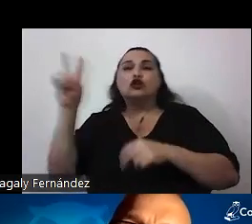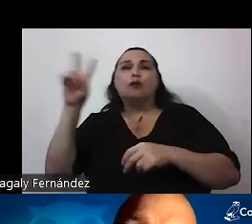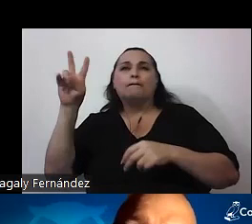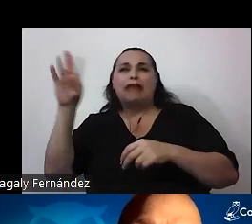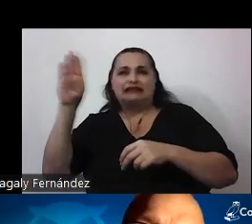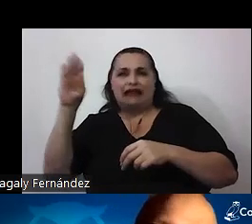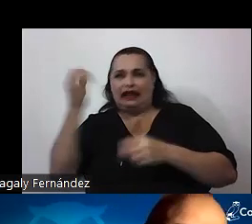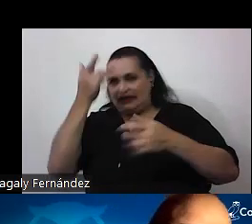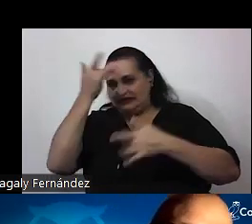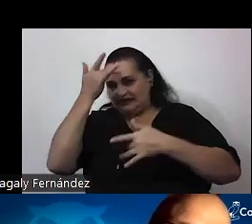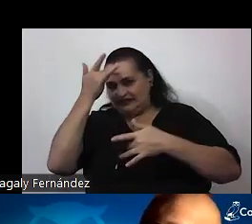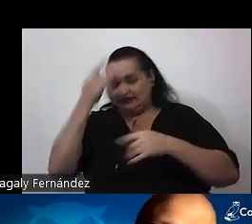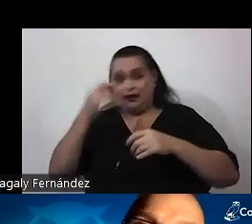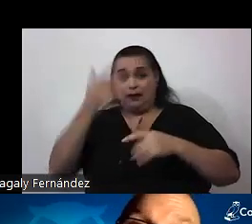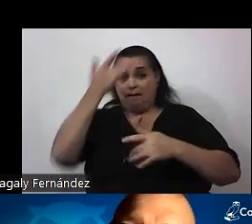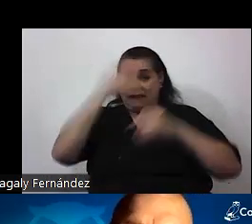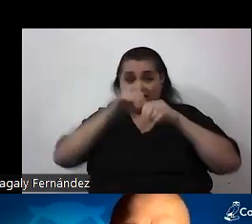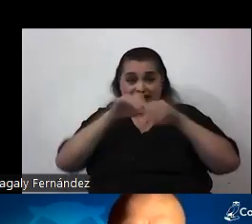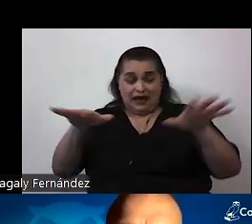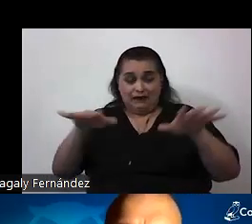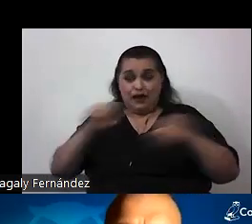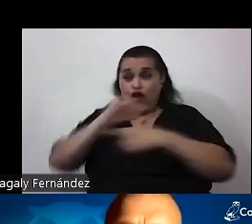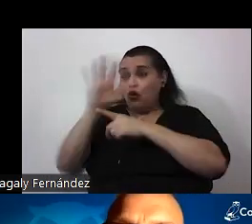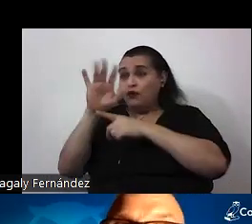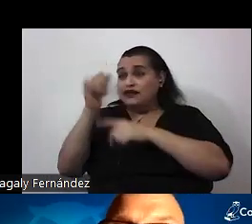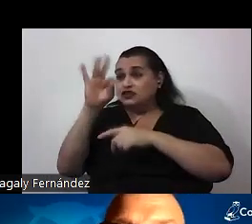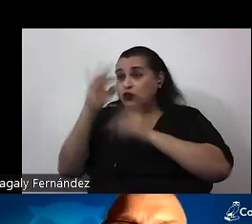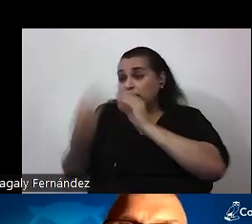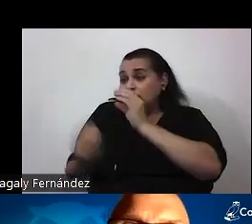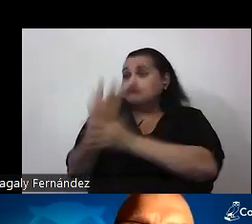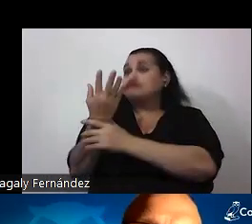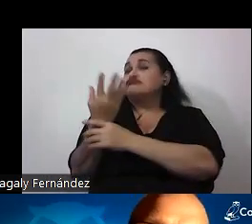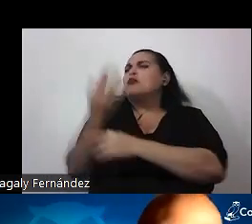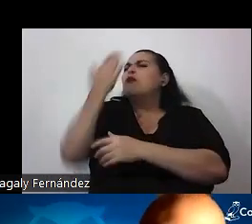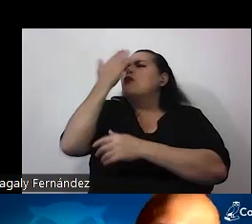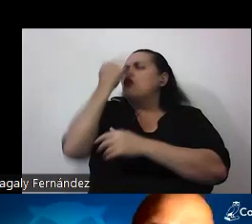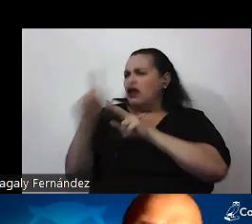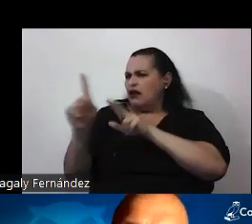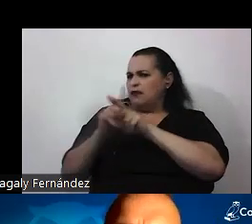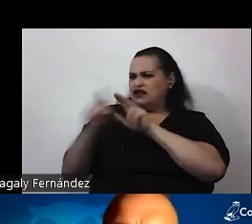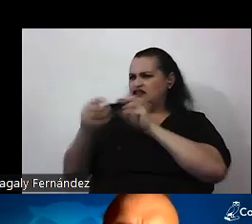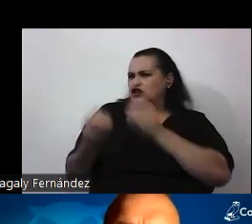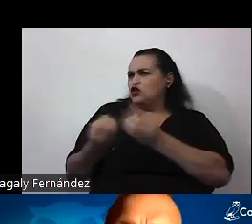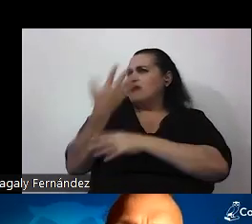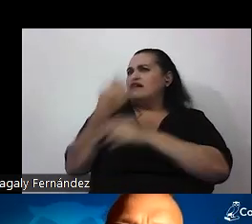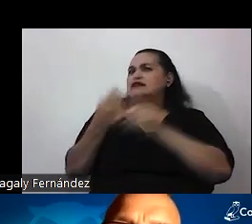La pandemia de COVID-19, su origen, el porqué de la aparición de nuevas variantes,